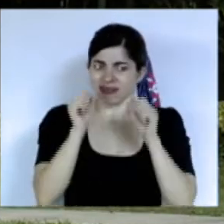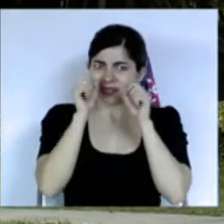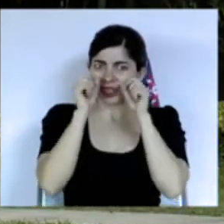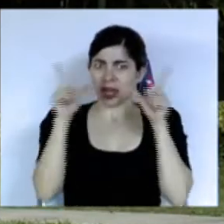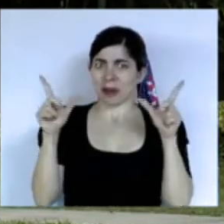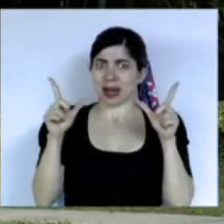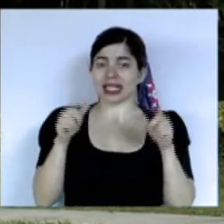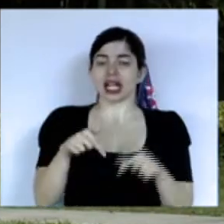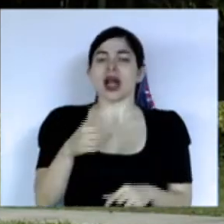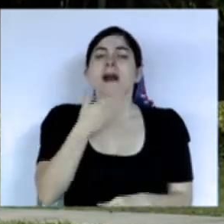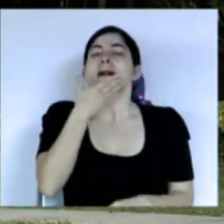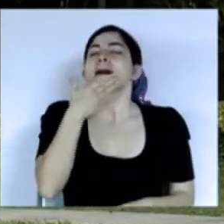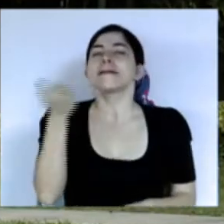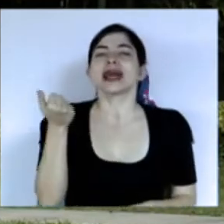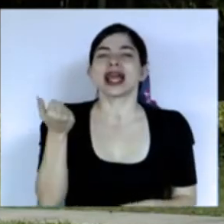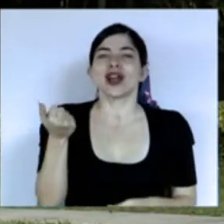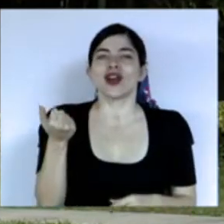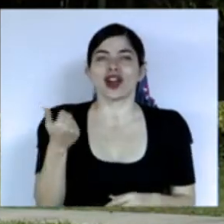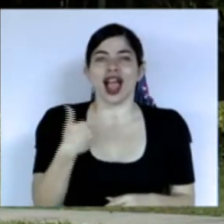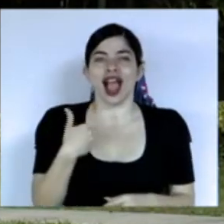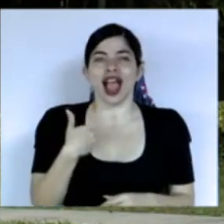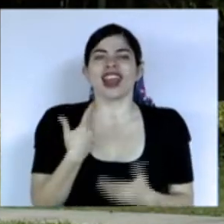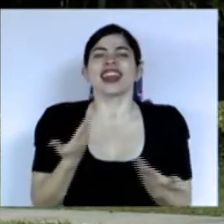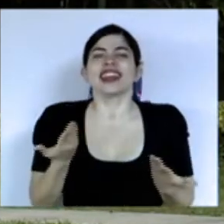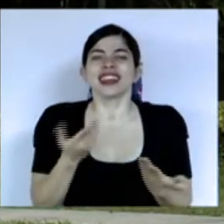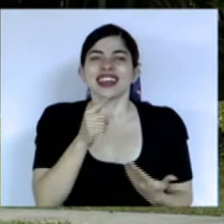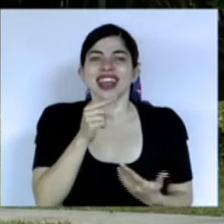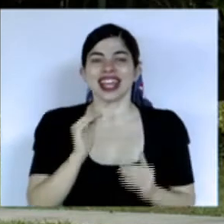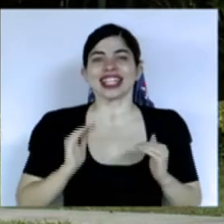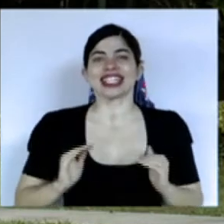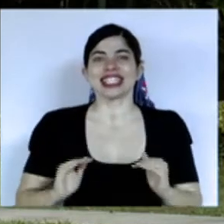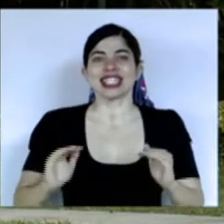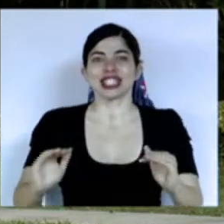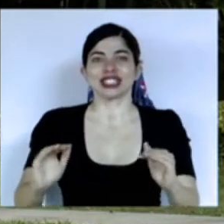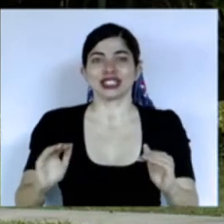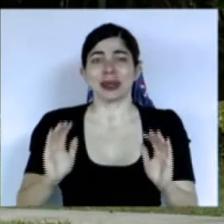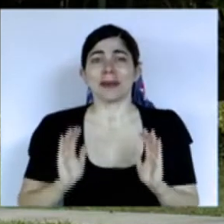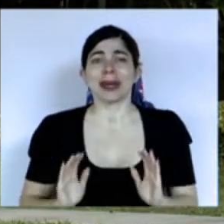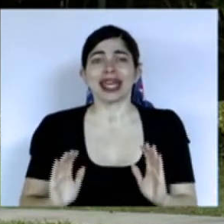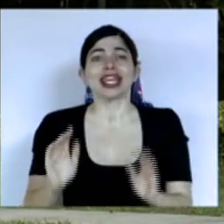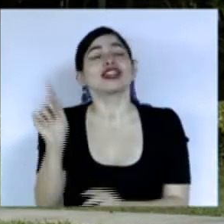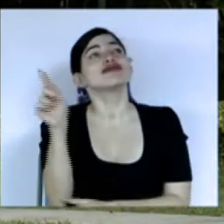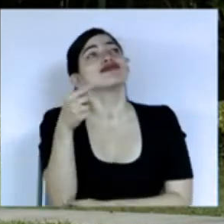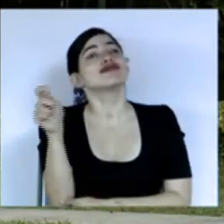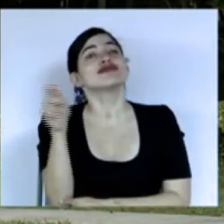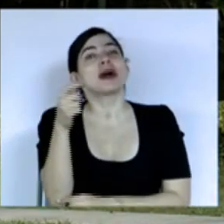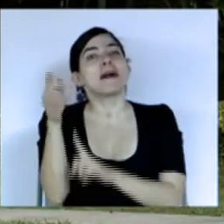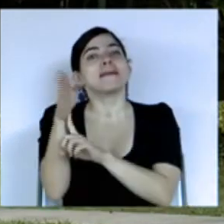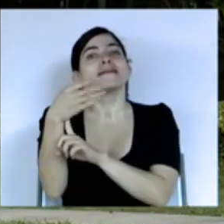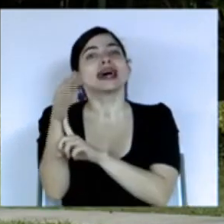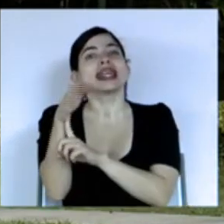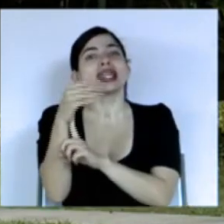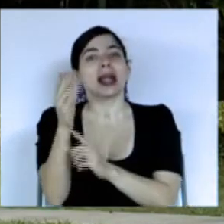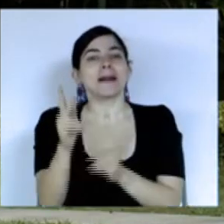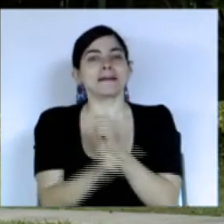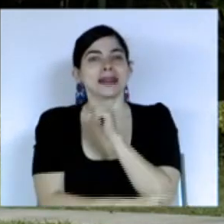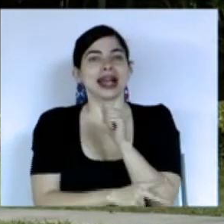recibimos con lo mejor que tenemos que son nuestros niños y niñas pequeñitos agitando las banderas de ambos países